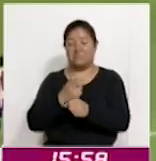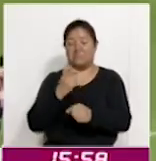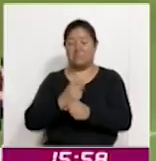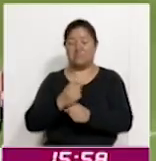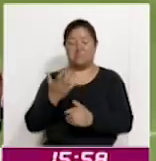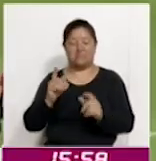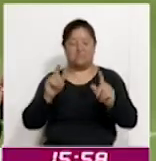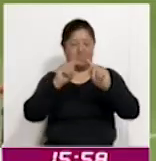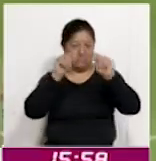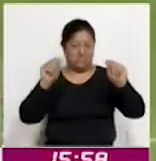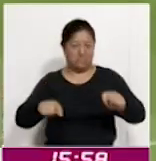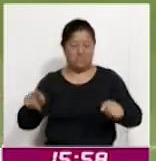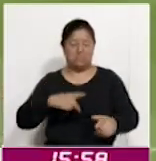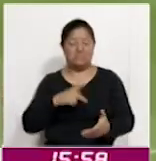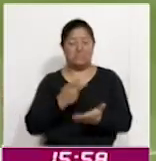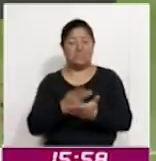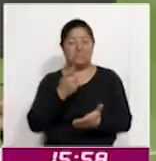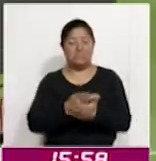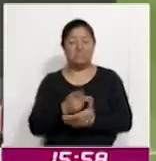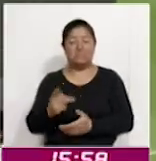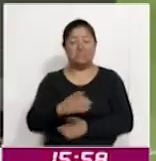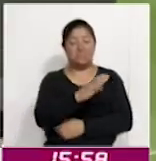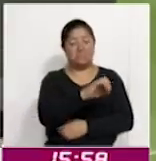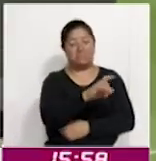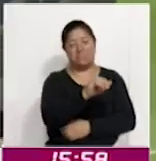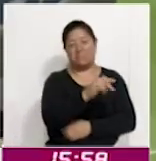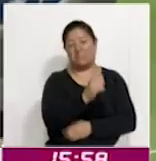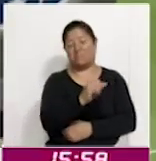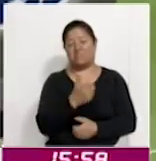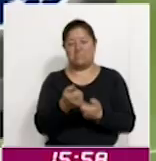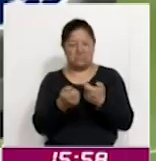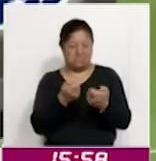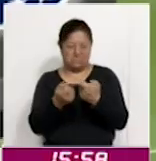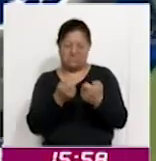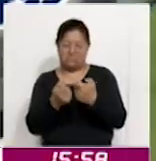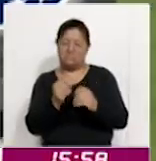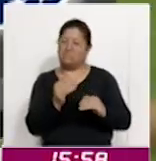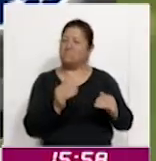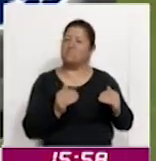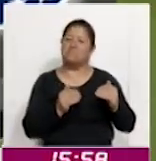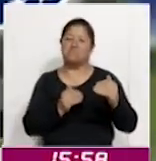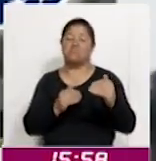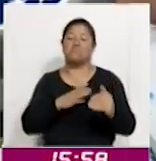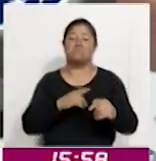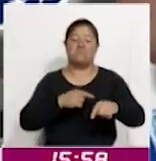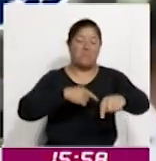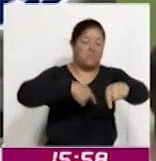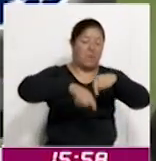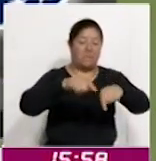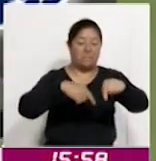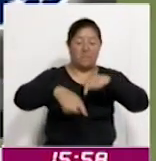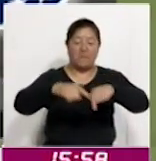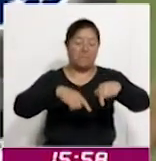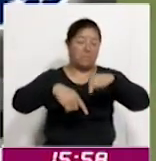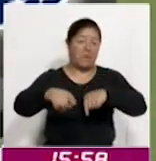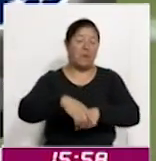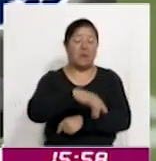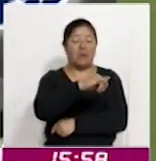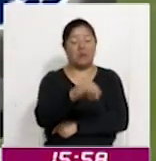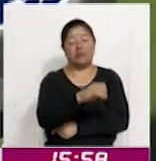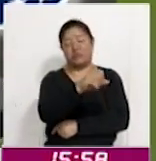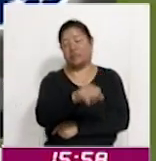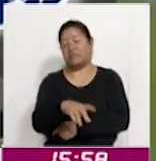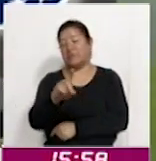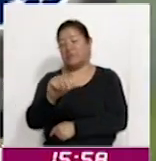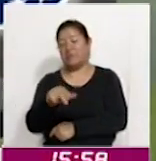franquicia en la división de plata. Celaya con hombre menos tomó las riendas del encuentro y se fue al frente con anotaciones de José Muñoz y Daniel Cervantes. Tapatío